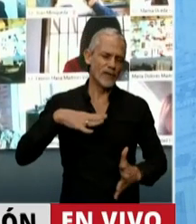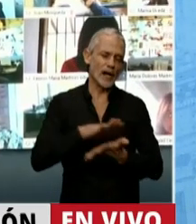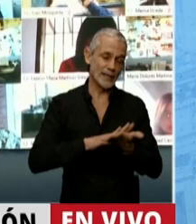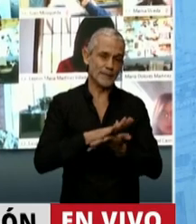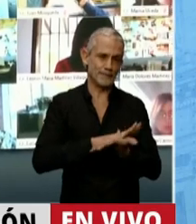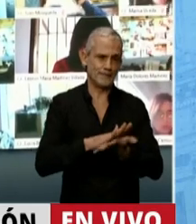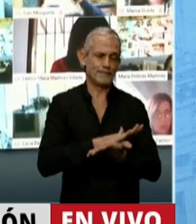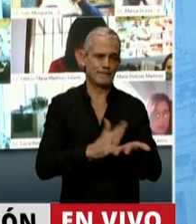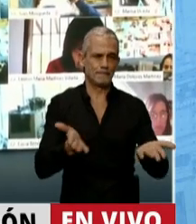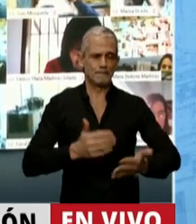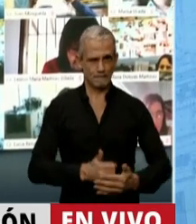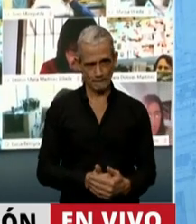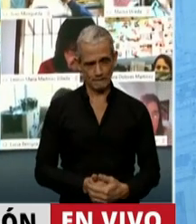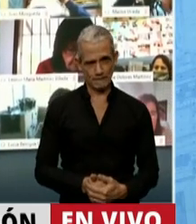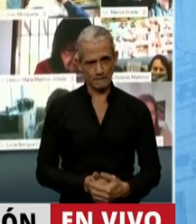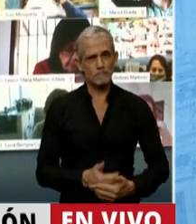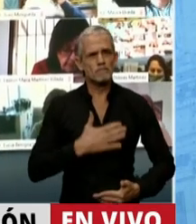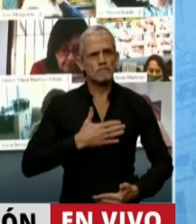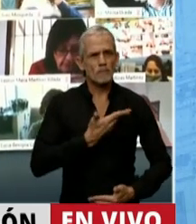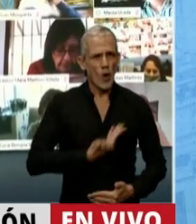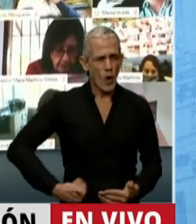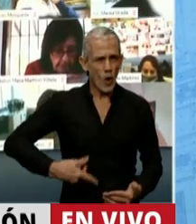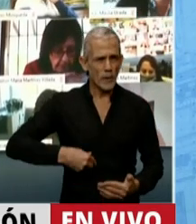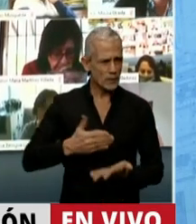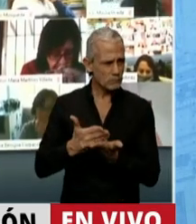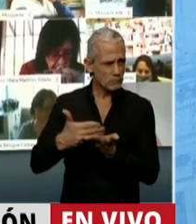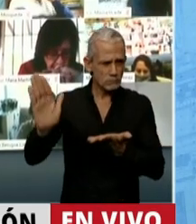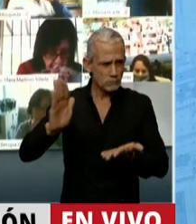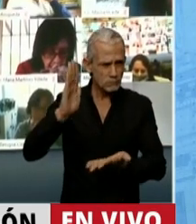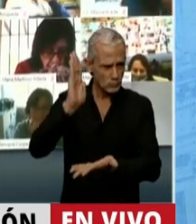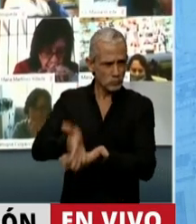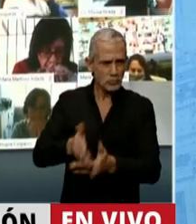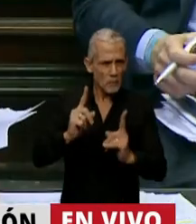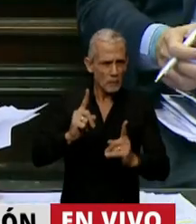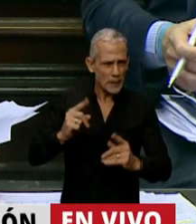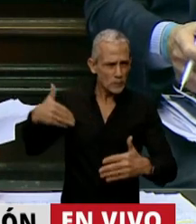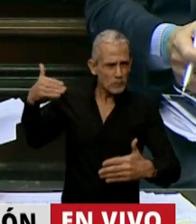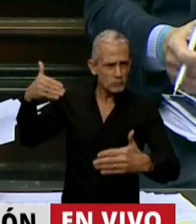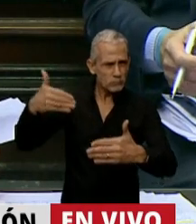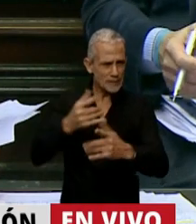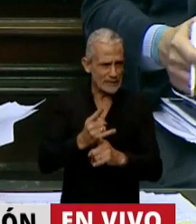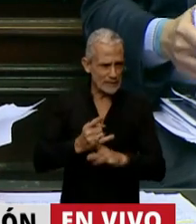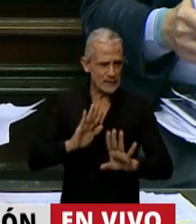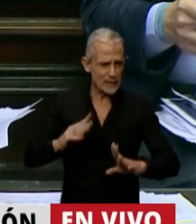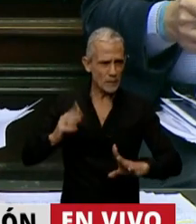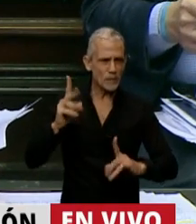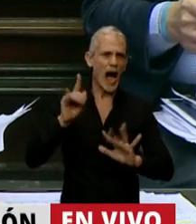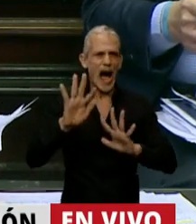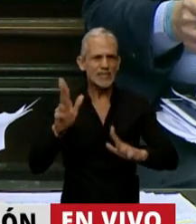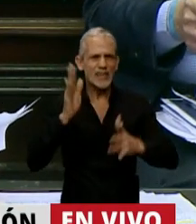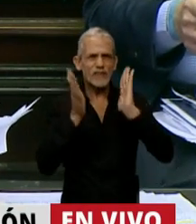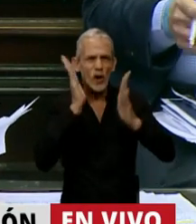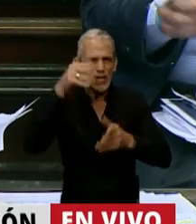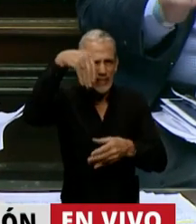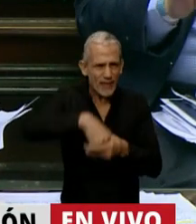Obviamente que desde nuestro gobierno rechazamos y condenamos, como lo venimos haciendo siempre, todo tipo de actos de